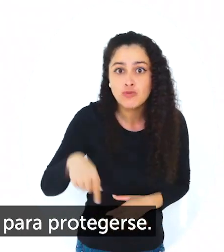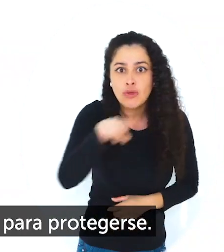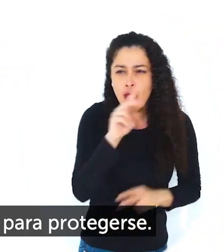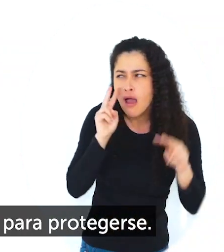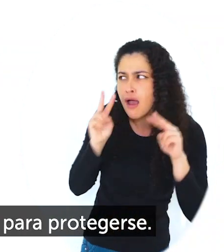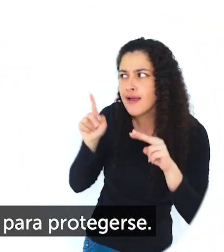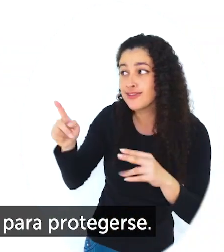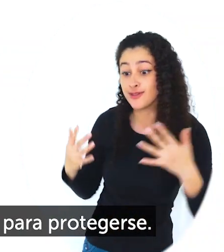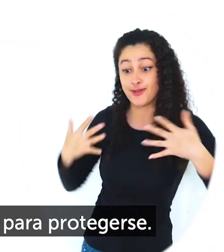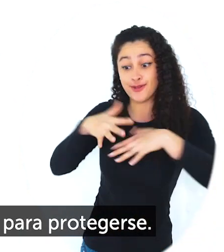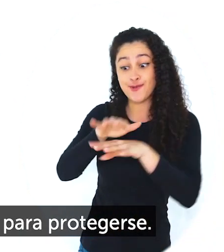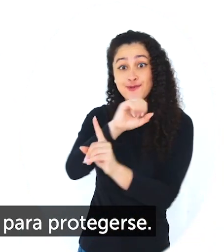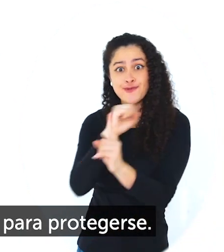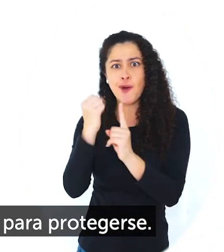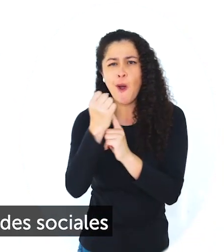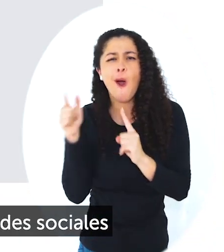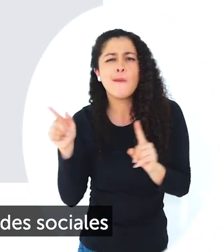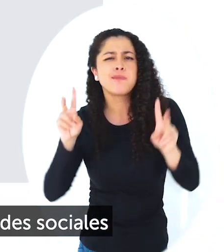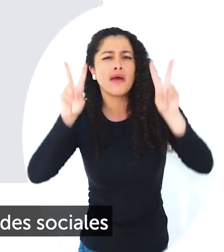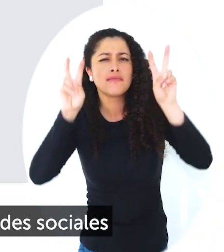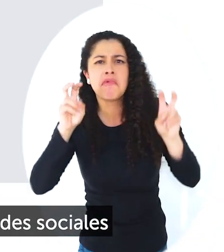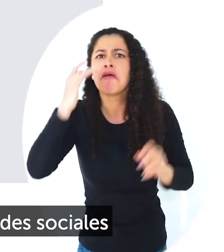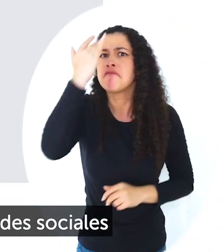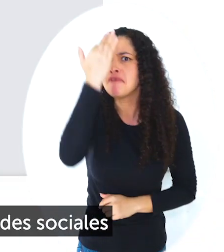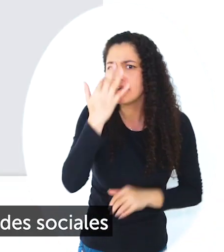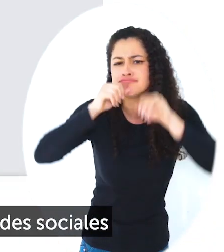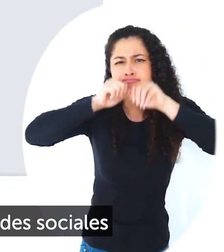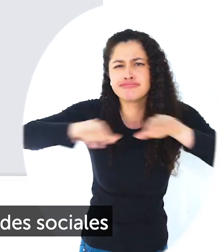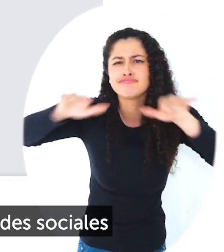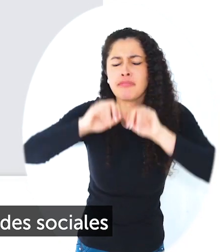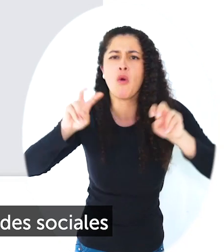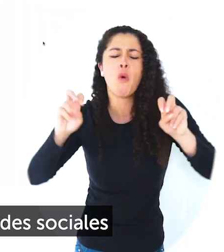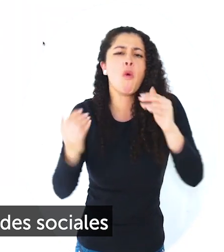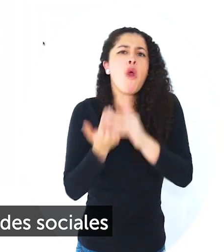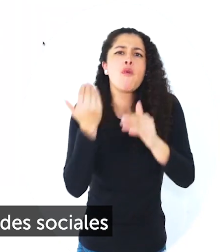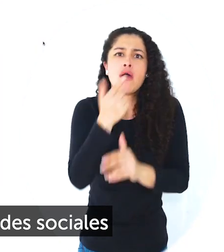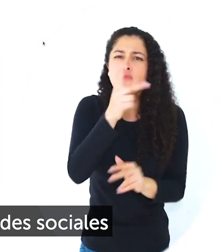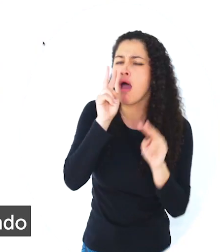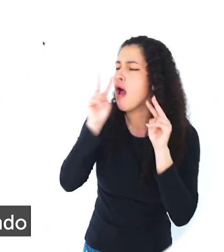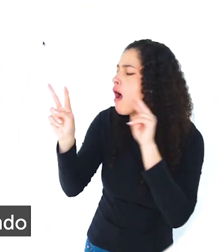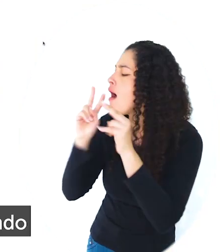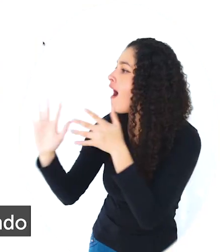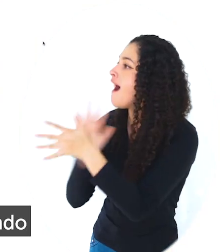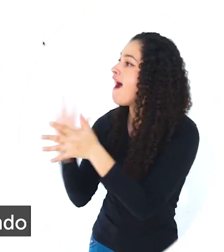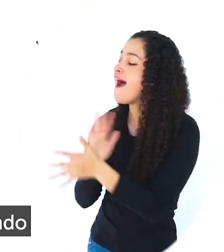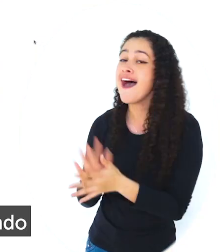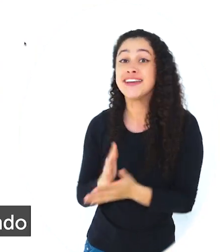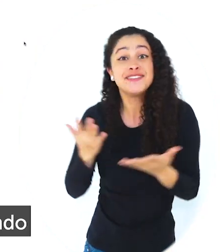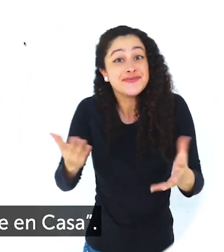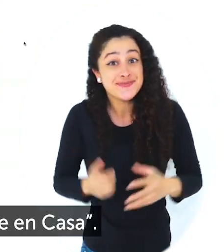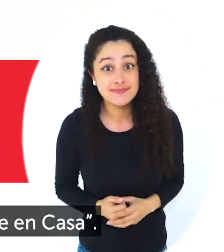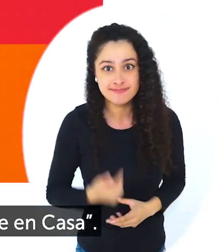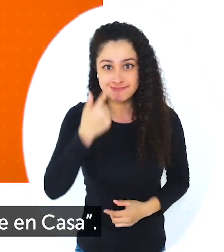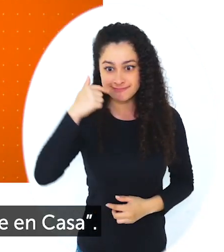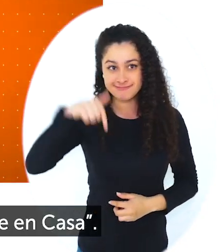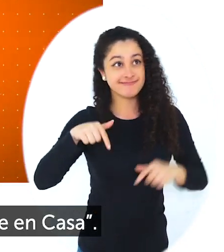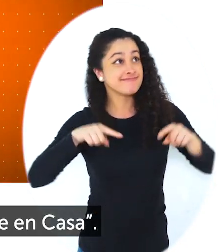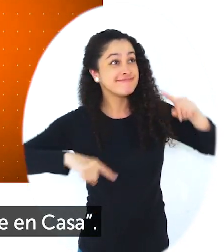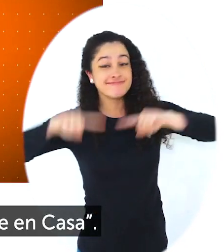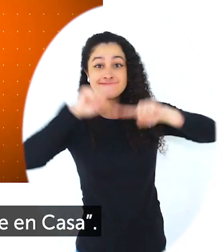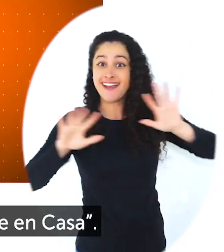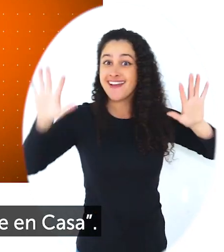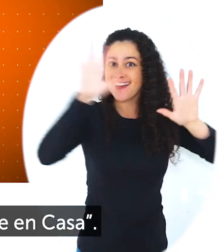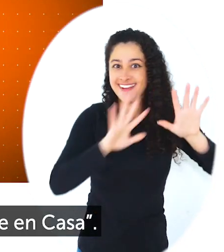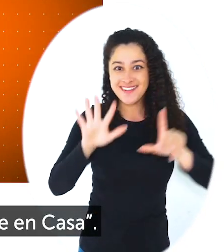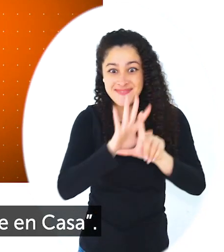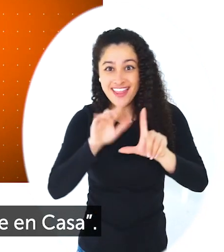esperamos que ustedes hagan para protegerse. Estén pendientes de nuestras redes sociales. Allí estaremos publicando las actualizaciones